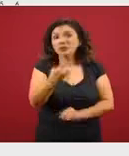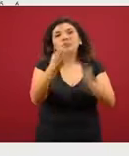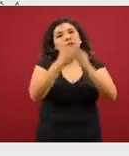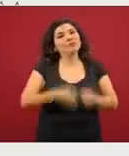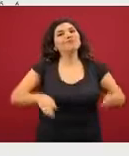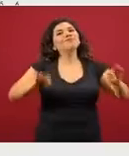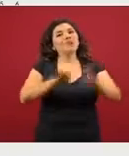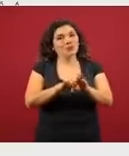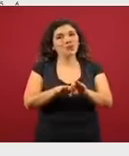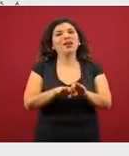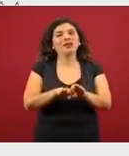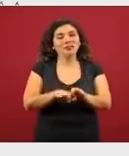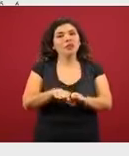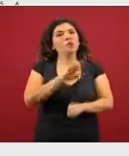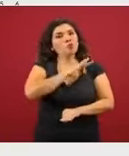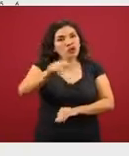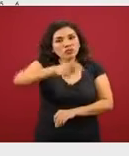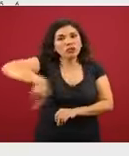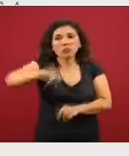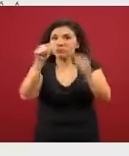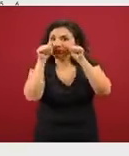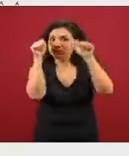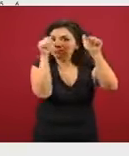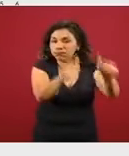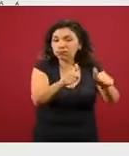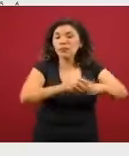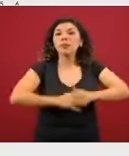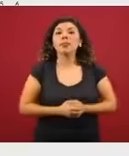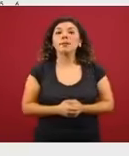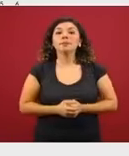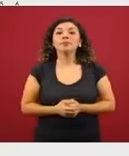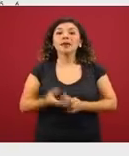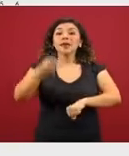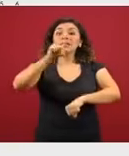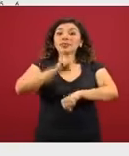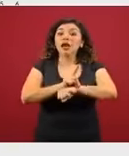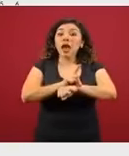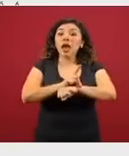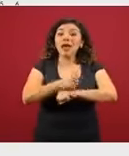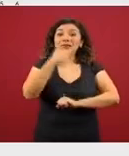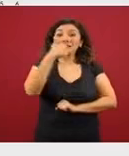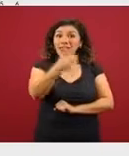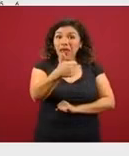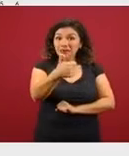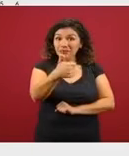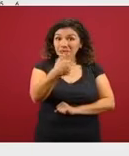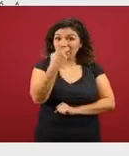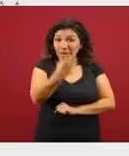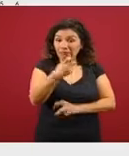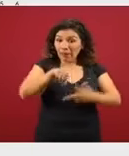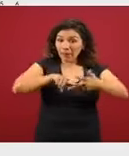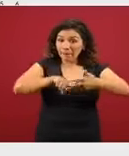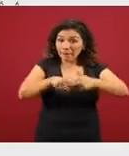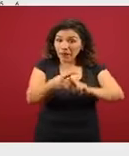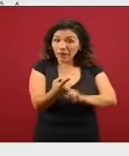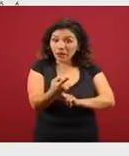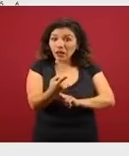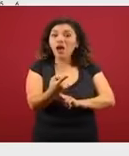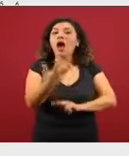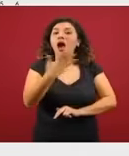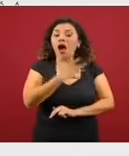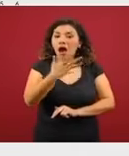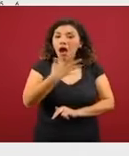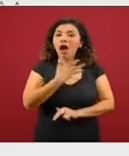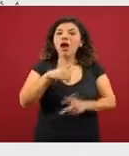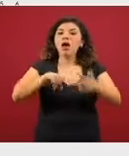de poderlo seguir. Desde el día 6, se va a